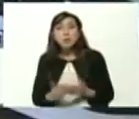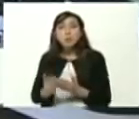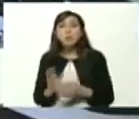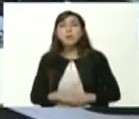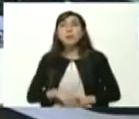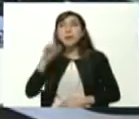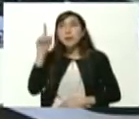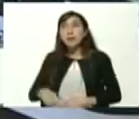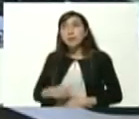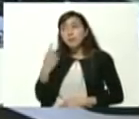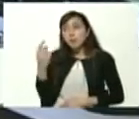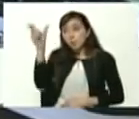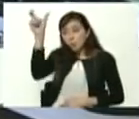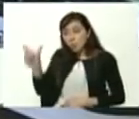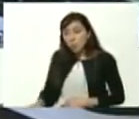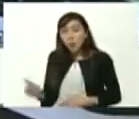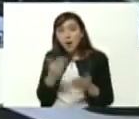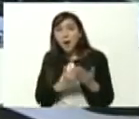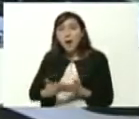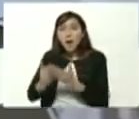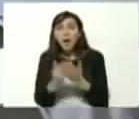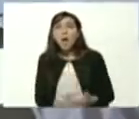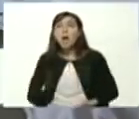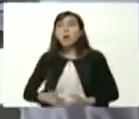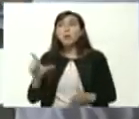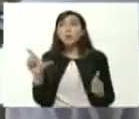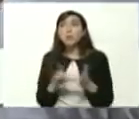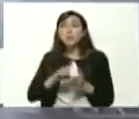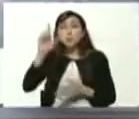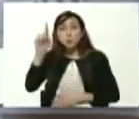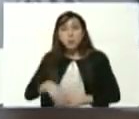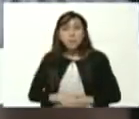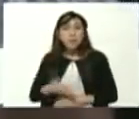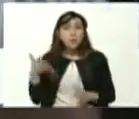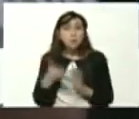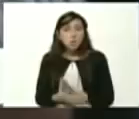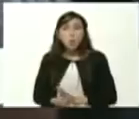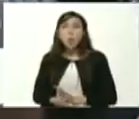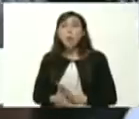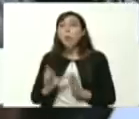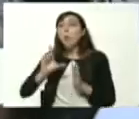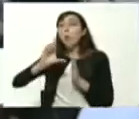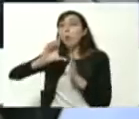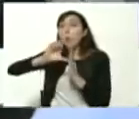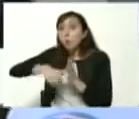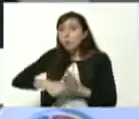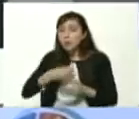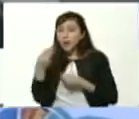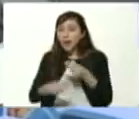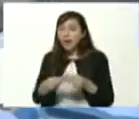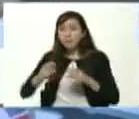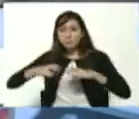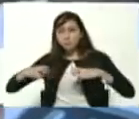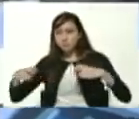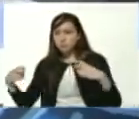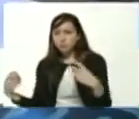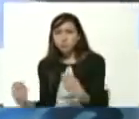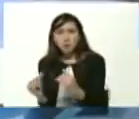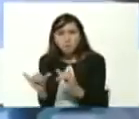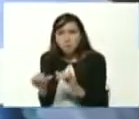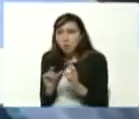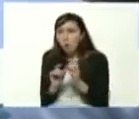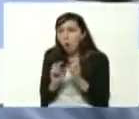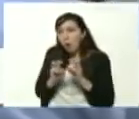de la Federación Venezolana de Estudiantes de Educación Media luego proceden a estar acá sentados en una pequeña